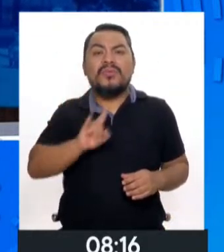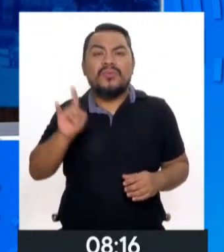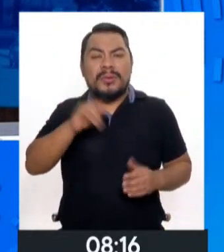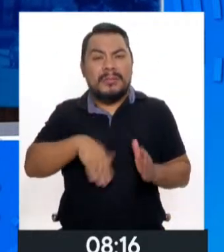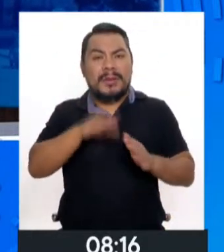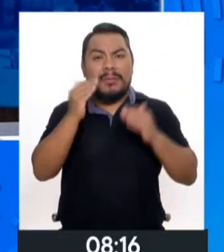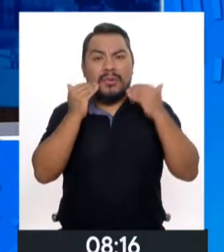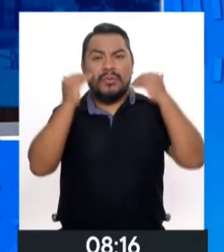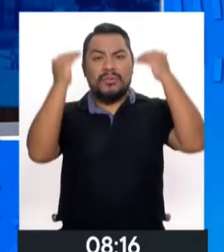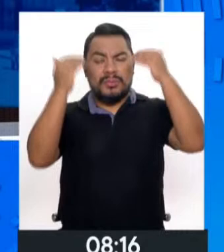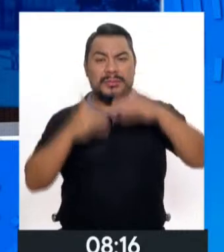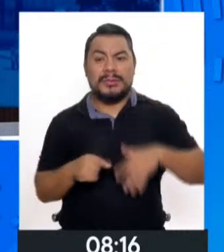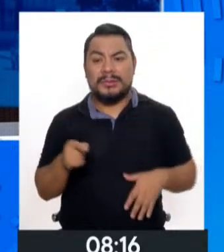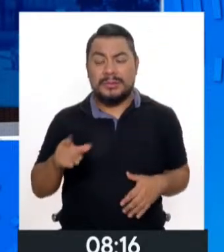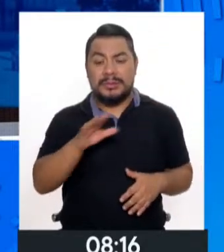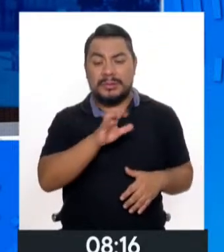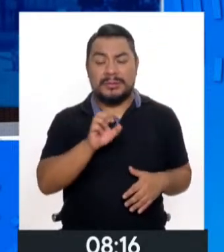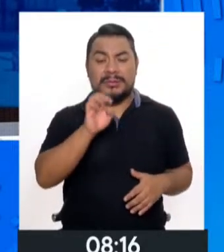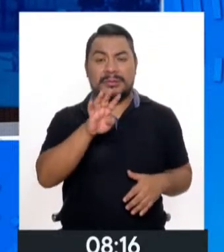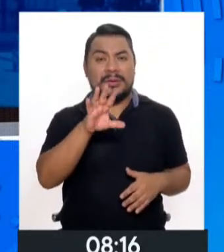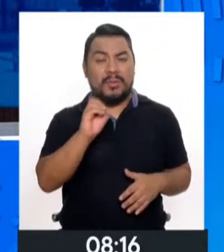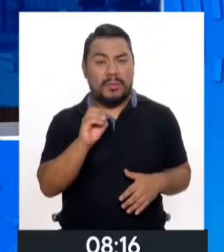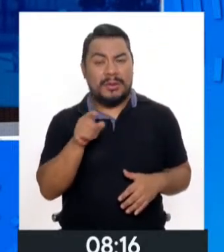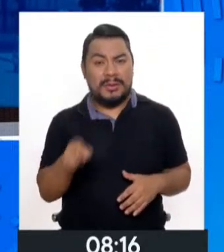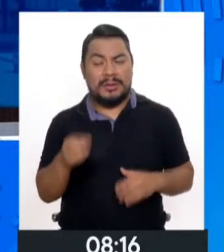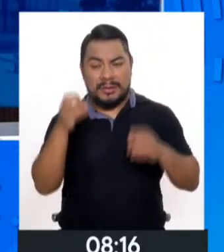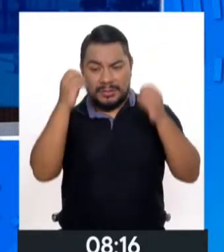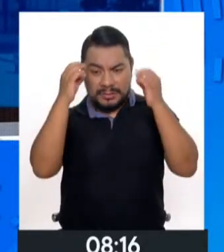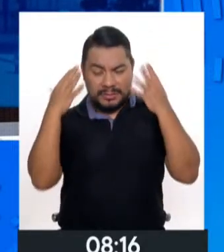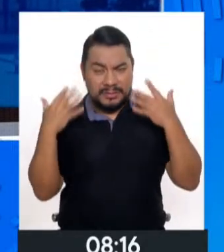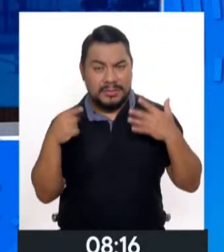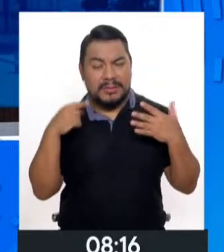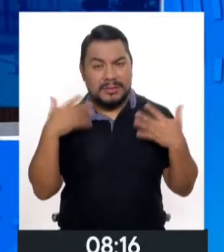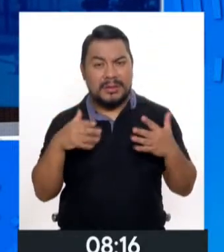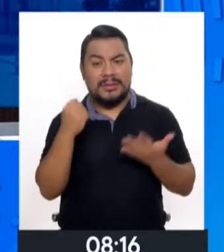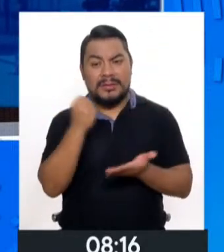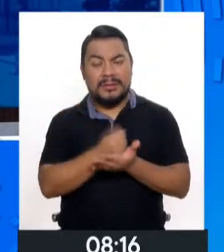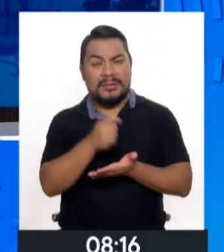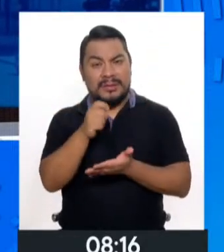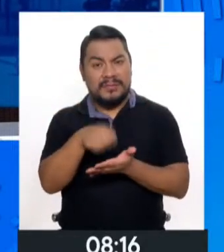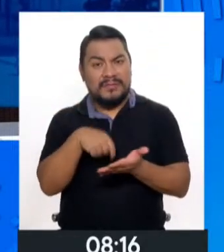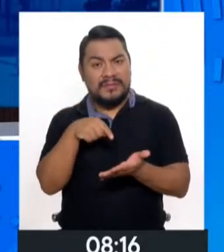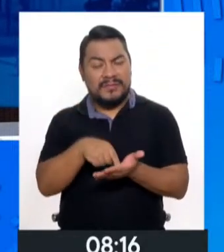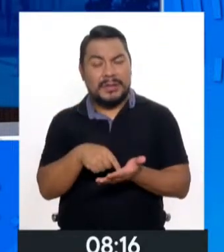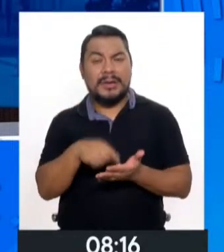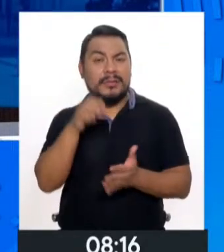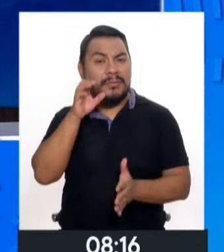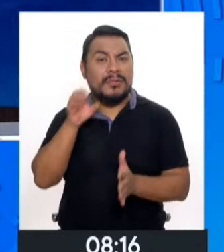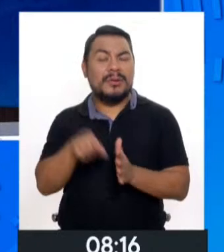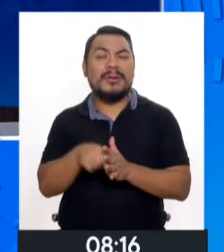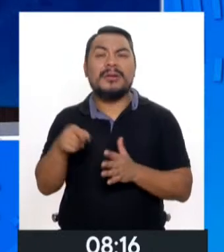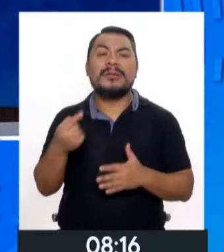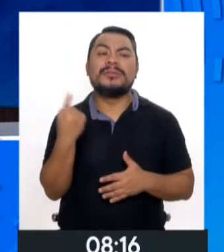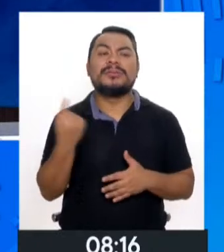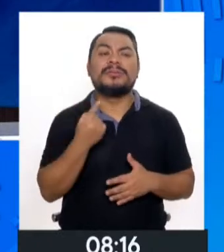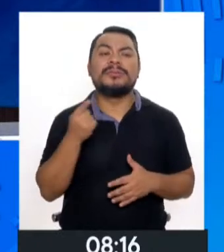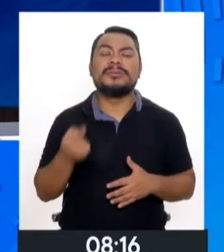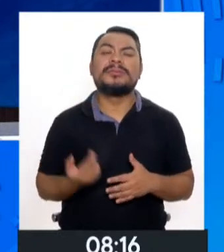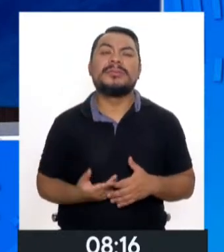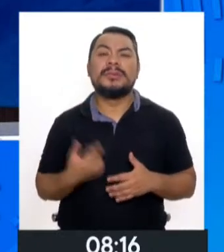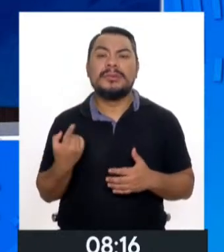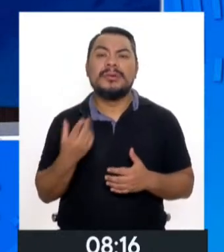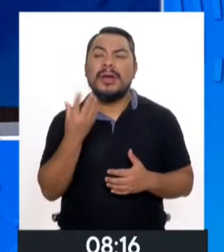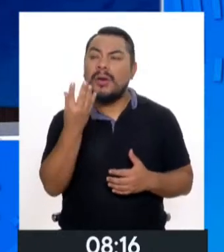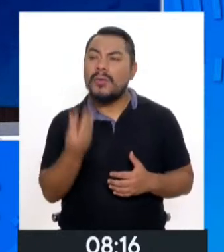De los 550 casos de matrimonios que se han registrado, por ejemplo, solamente hay